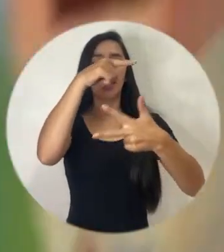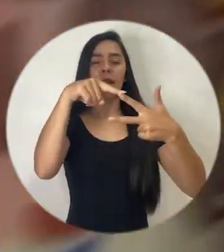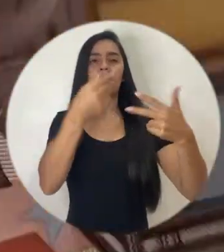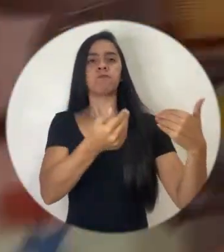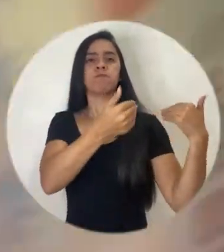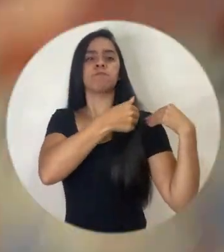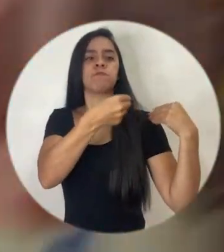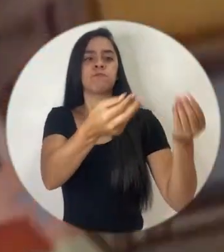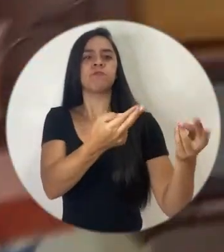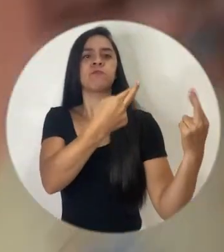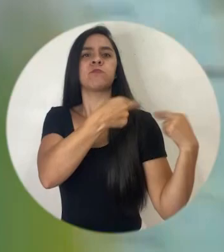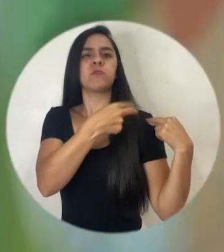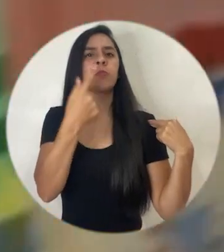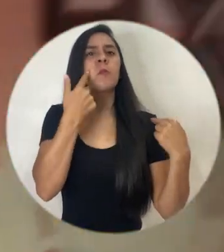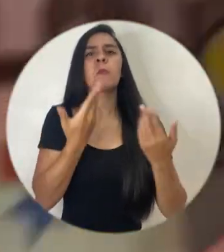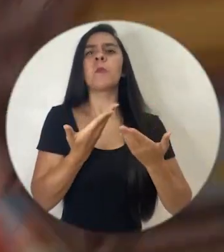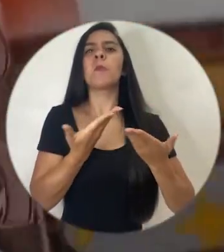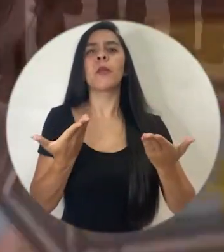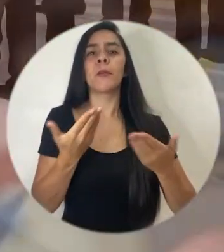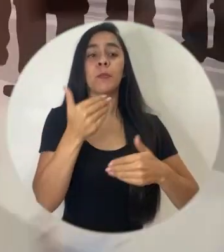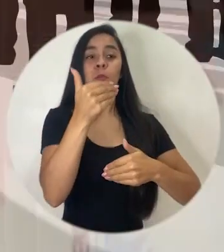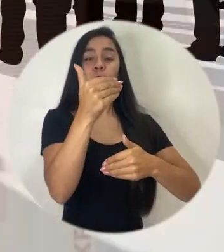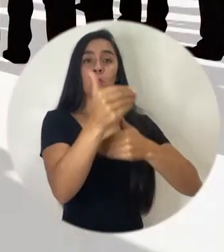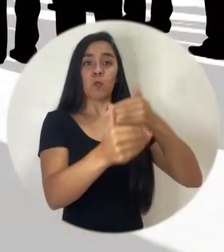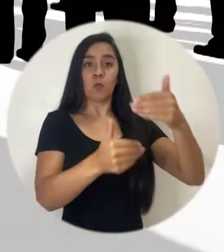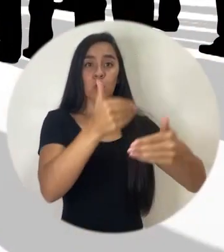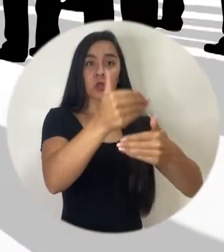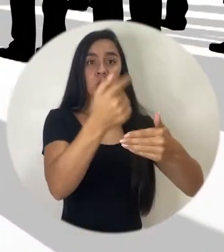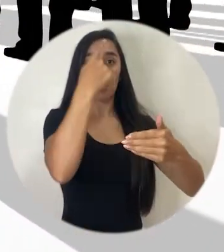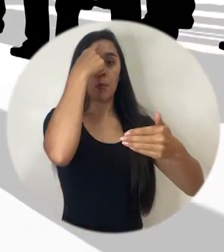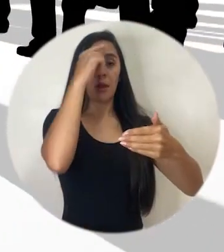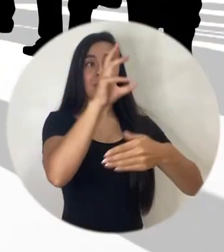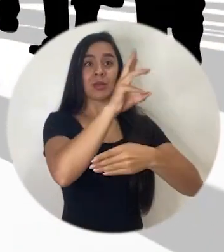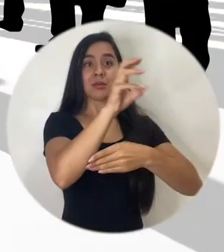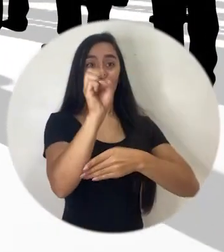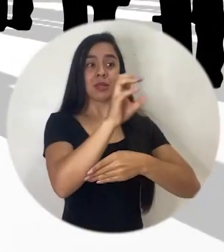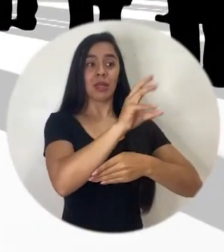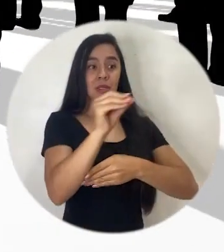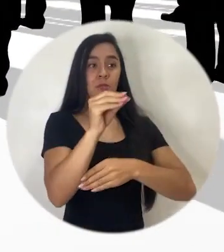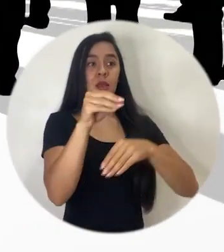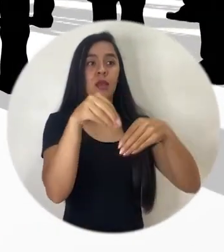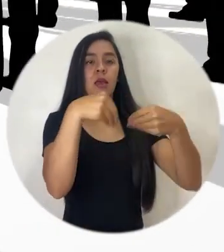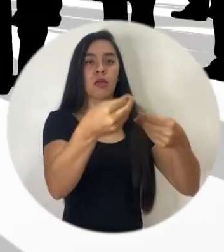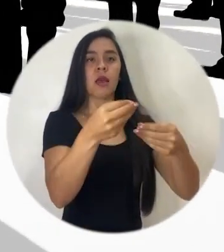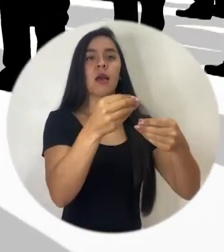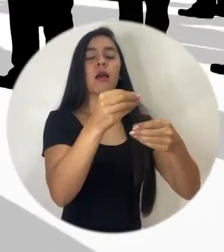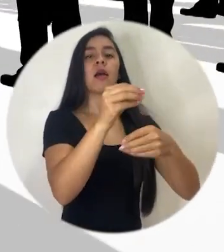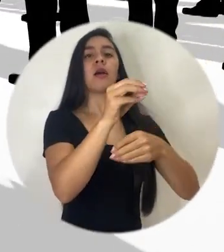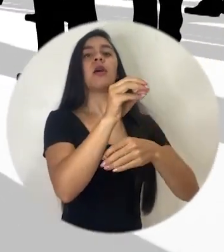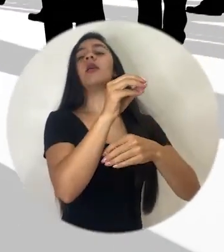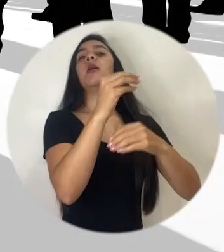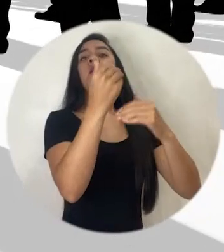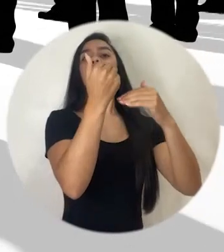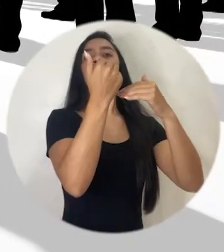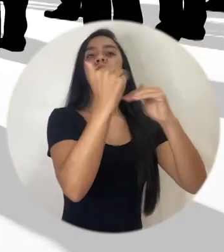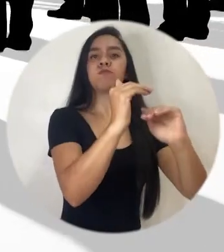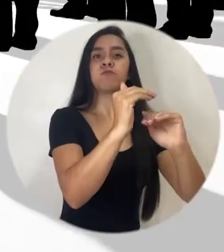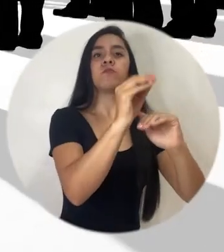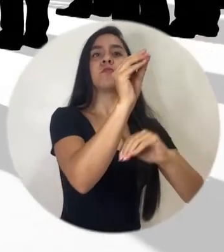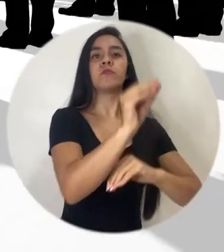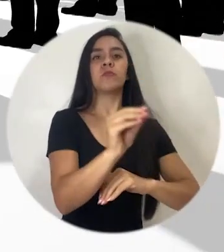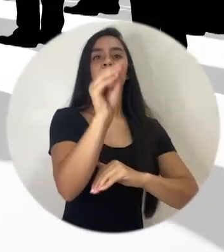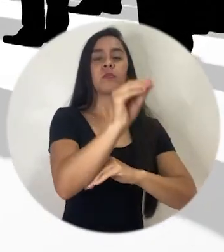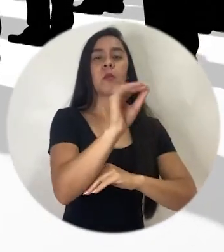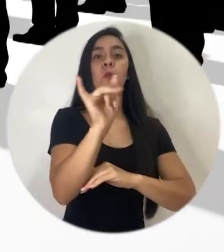en el proceso no sólo de, digamos, fijación semestral de la tasa, sino del mantenimiento de una